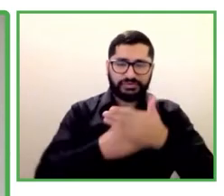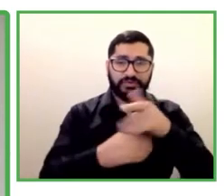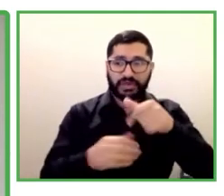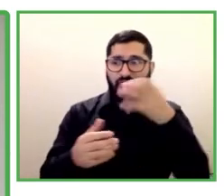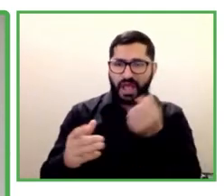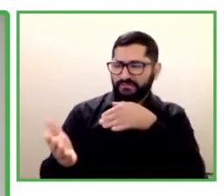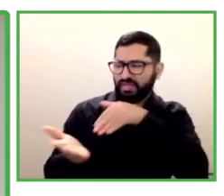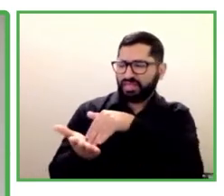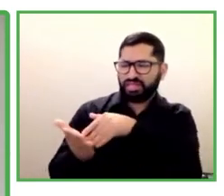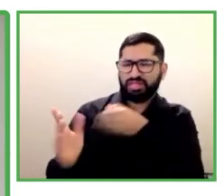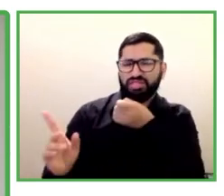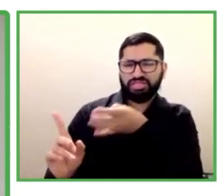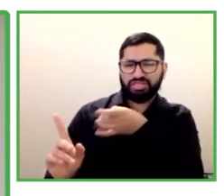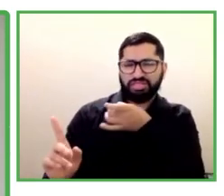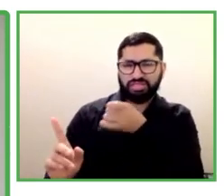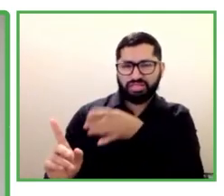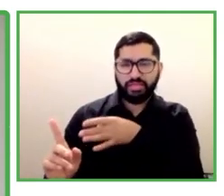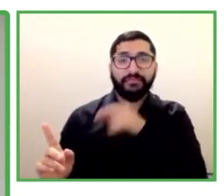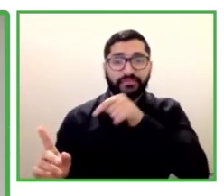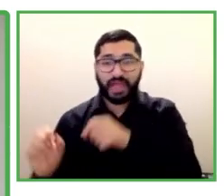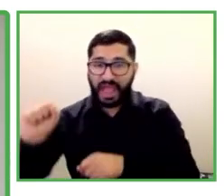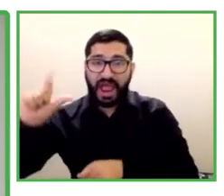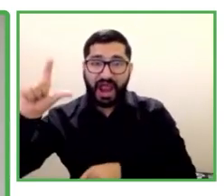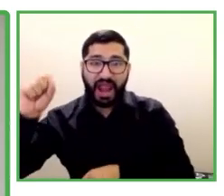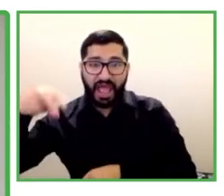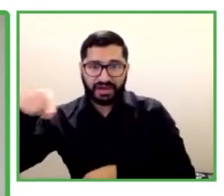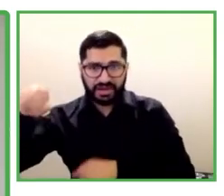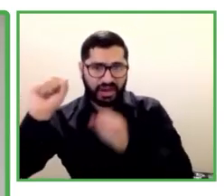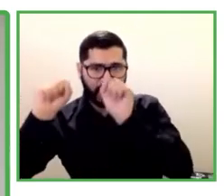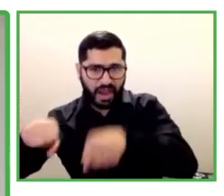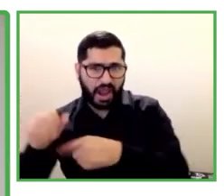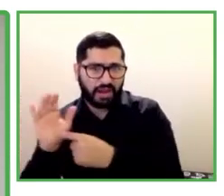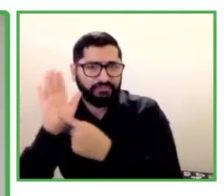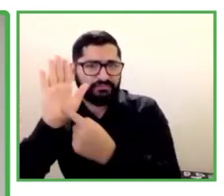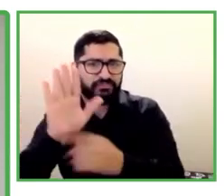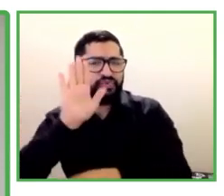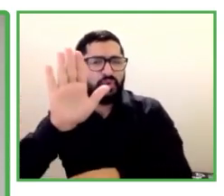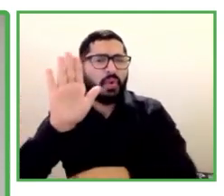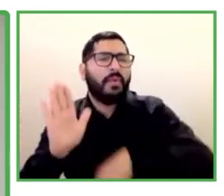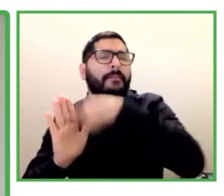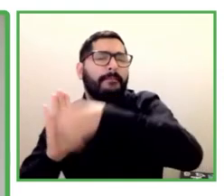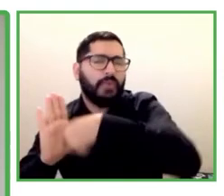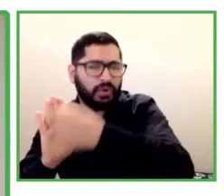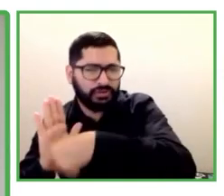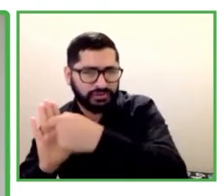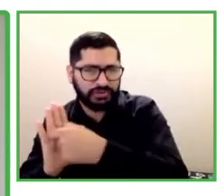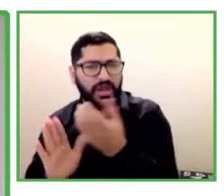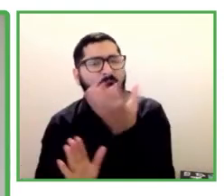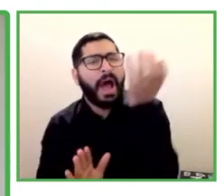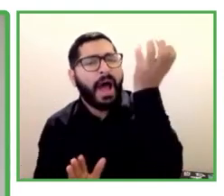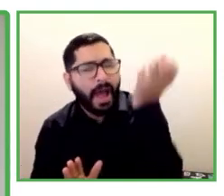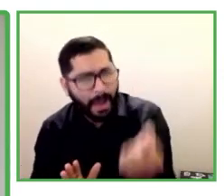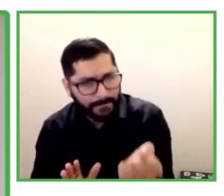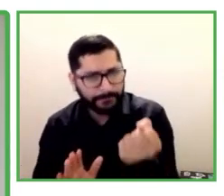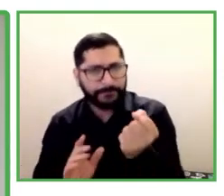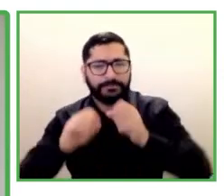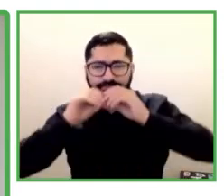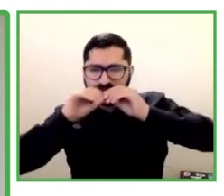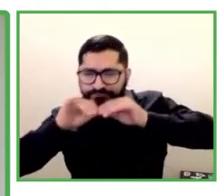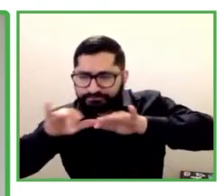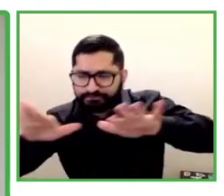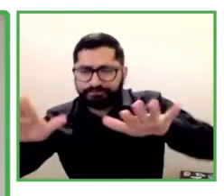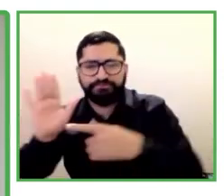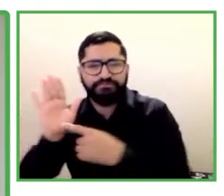los proyectos de promoción de la inclusión. Es un placer escucharte